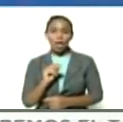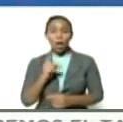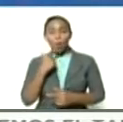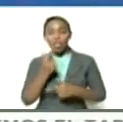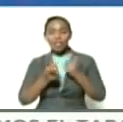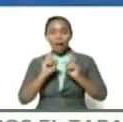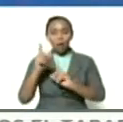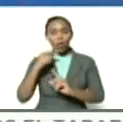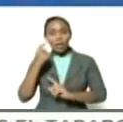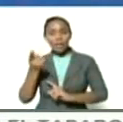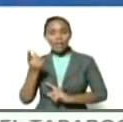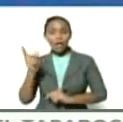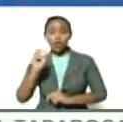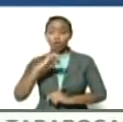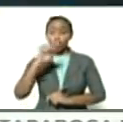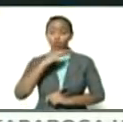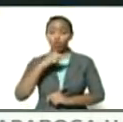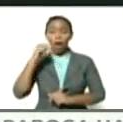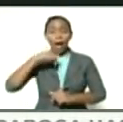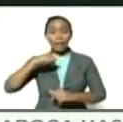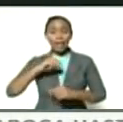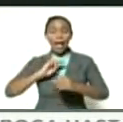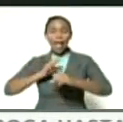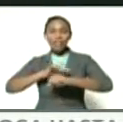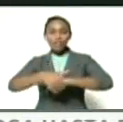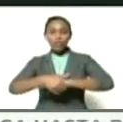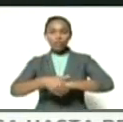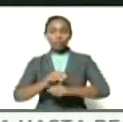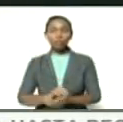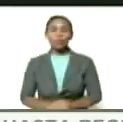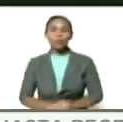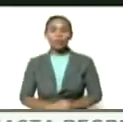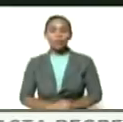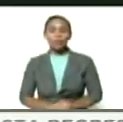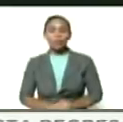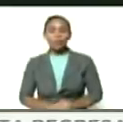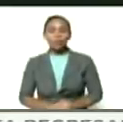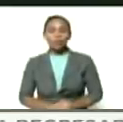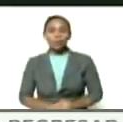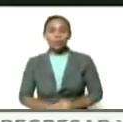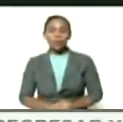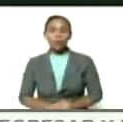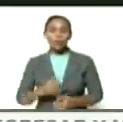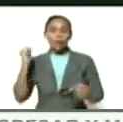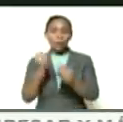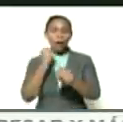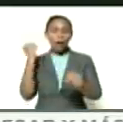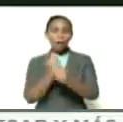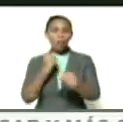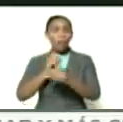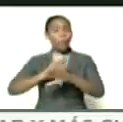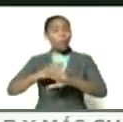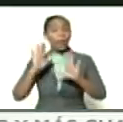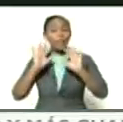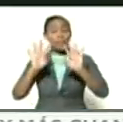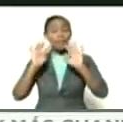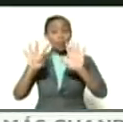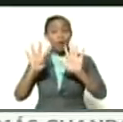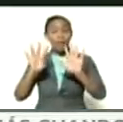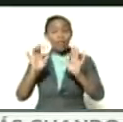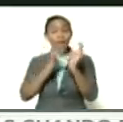estamos ahorita Héctor Rodríguez compañero trabajando porque el 19 de abril